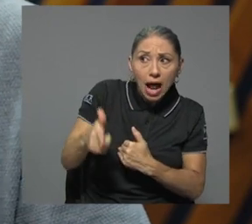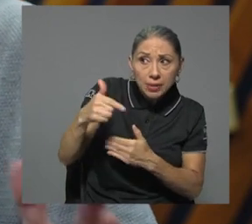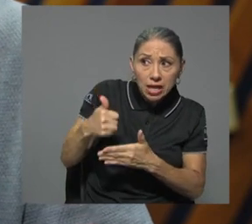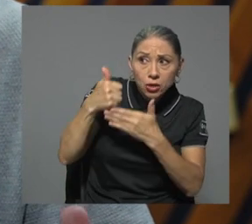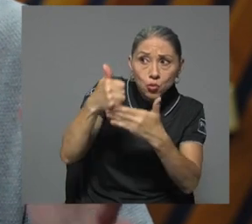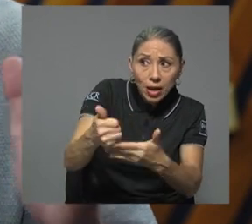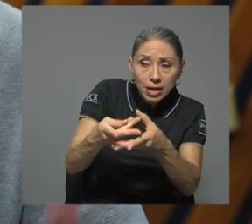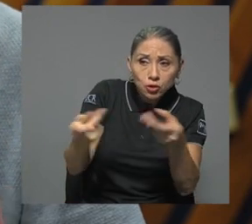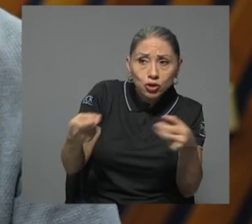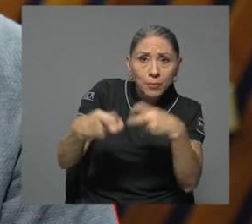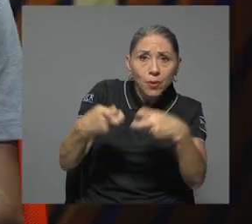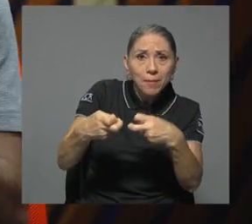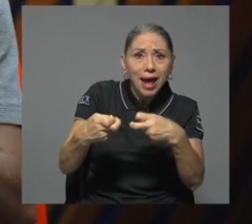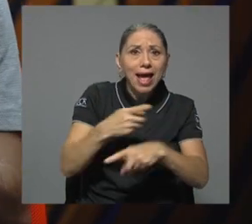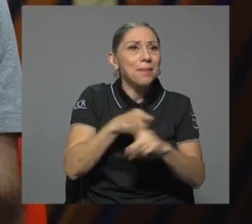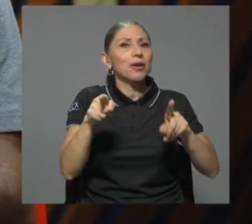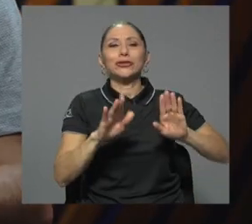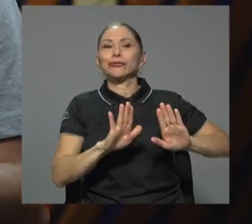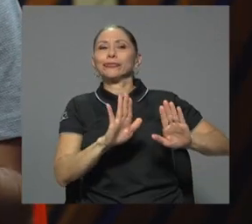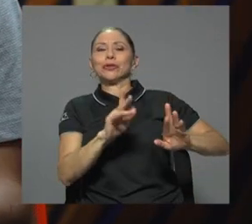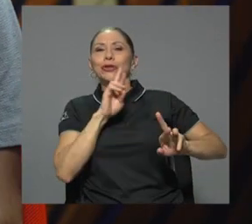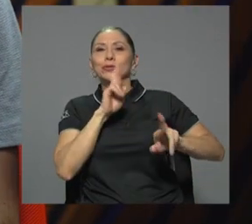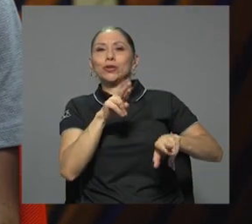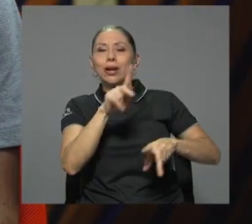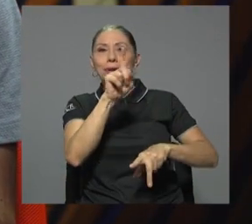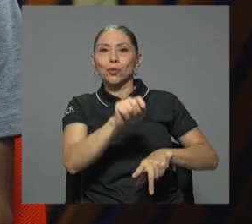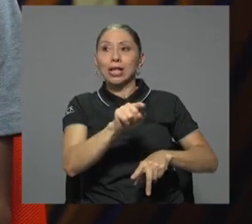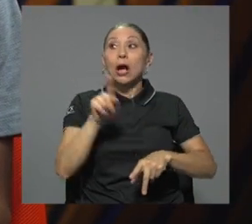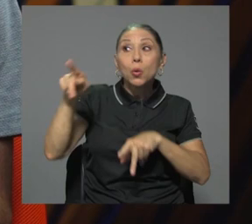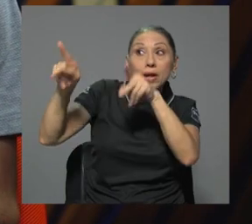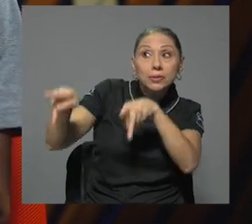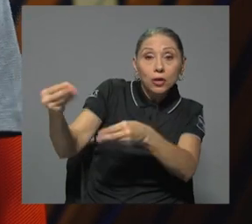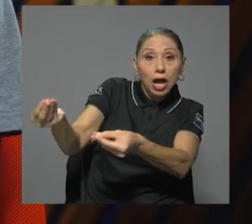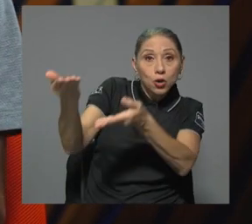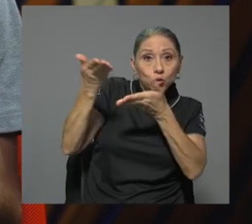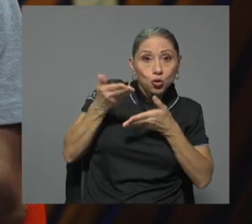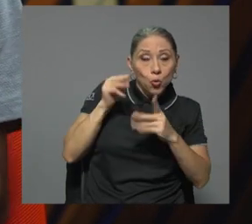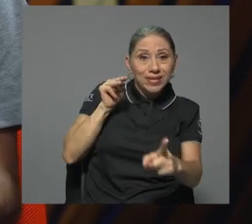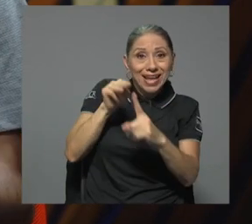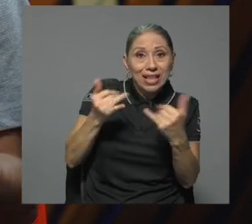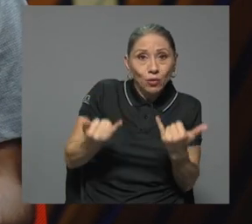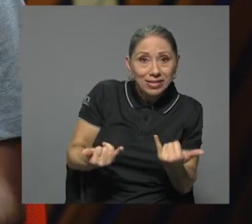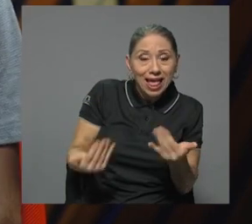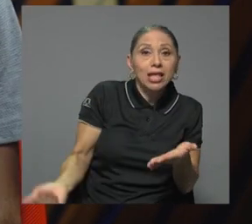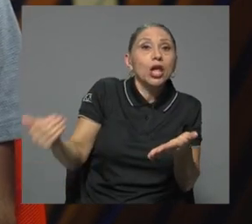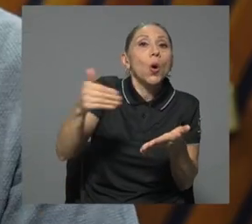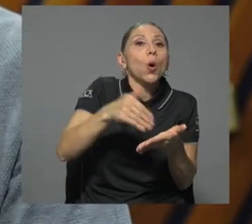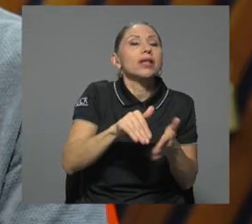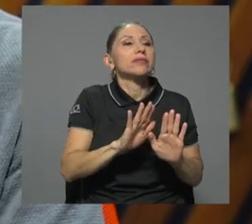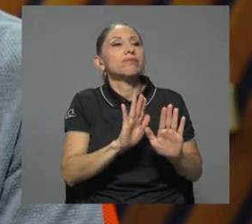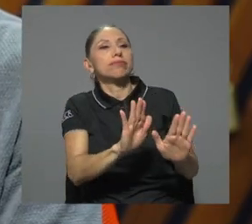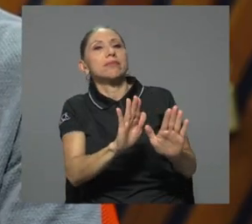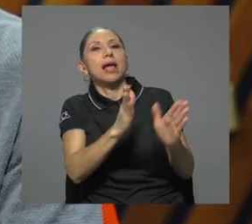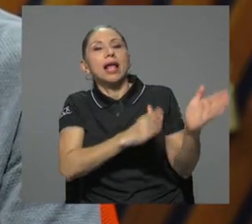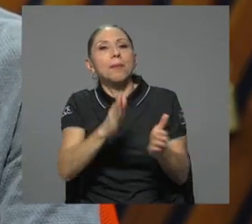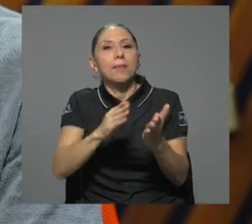omitió responder a esa pregunta. Una vocera nos dio un mensaje actualizado que refuta de nuevo al plan de gobierno. El